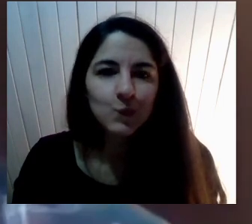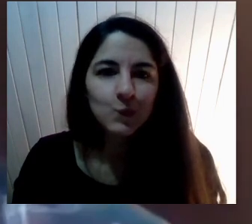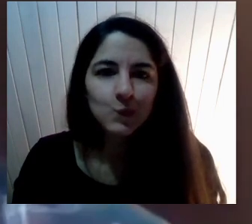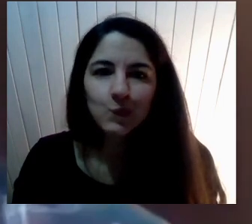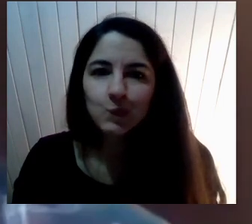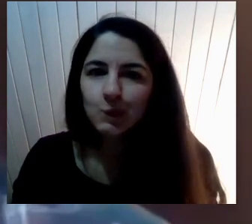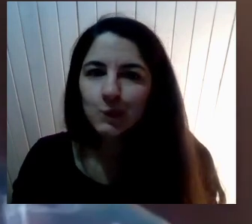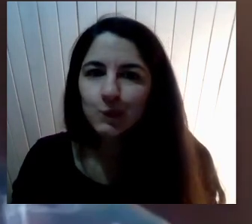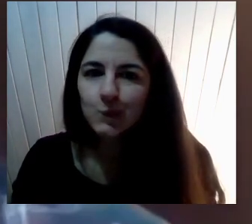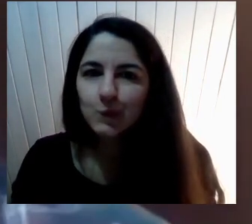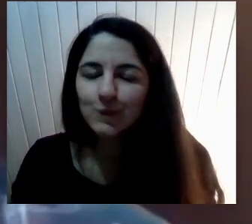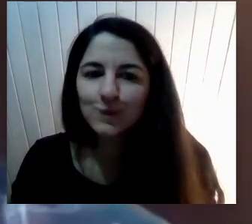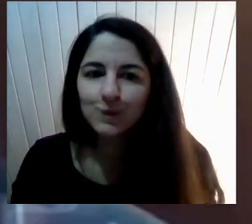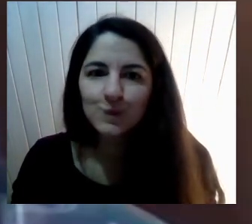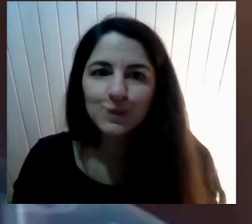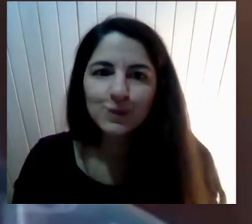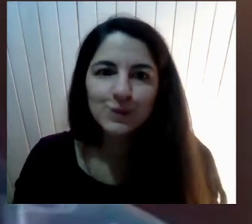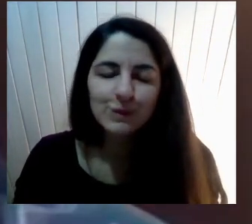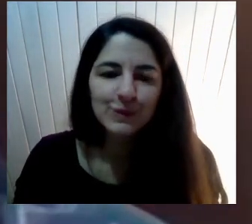¿Está por ahí Rebeca?